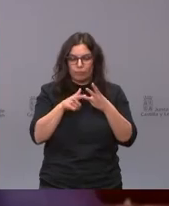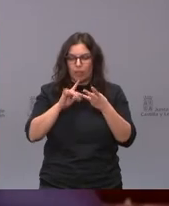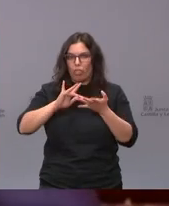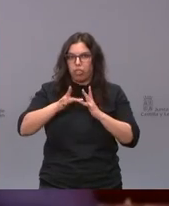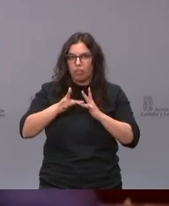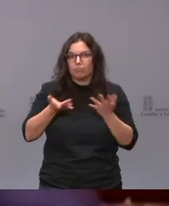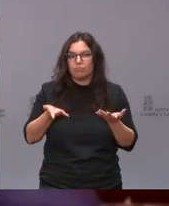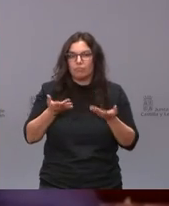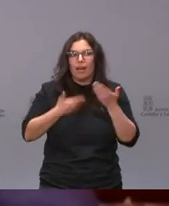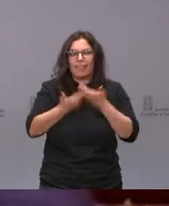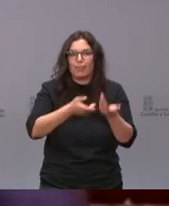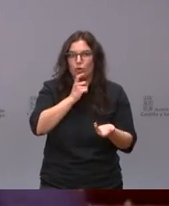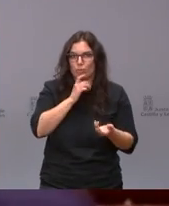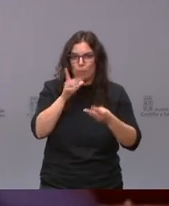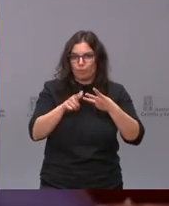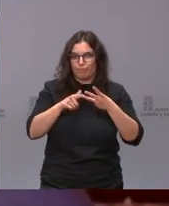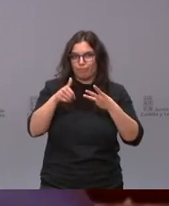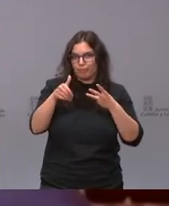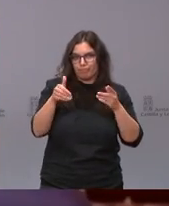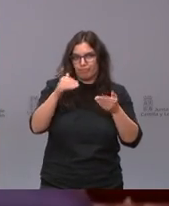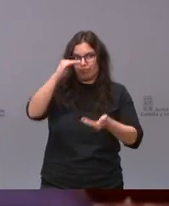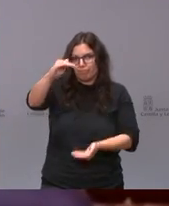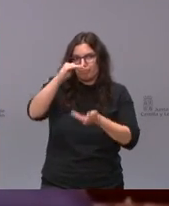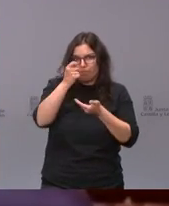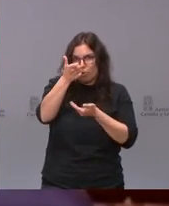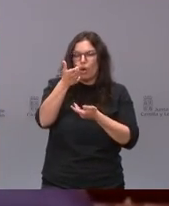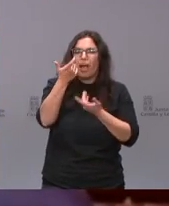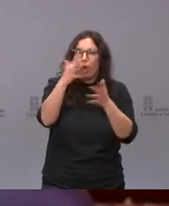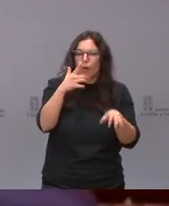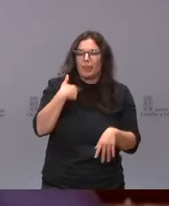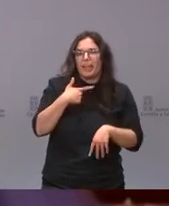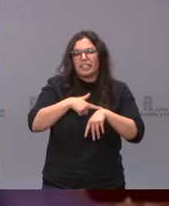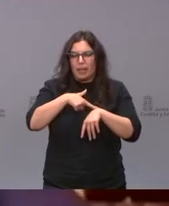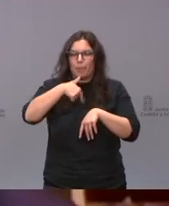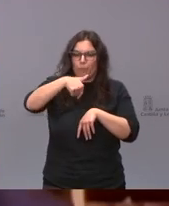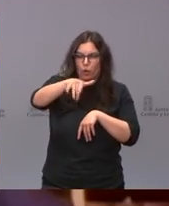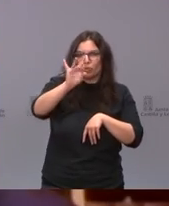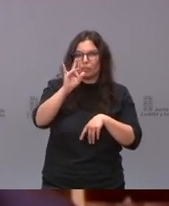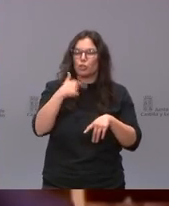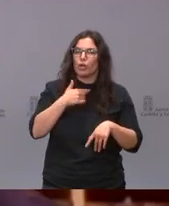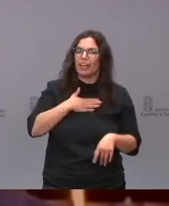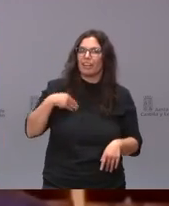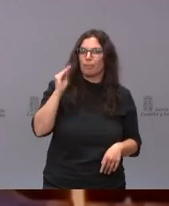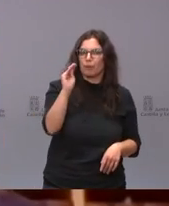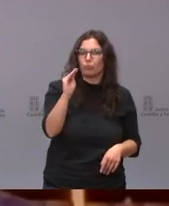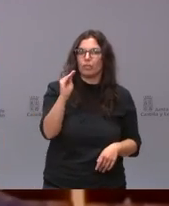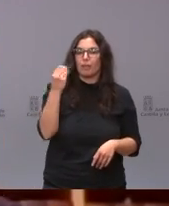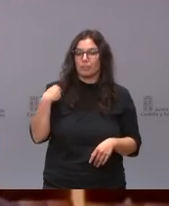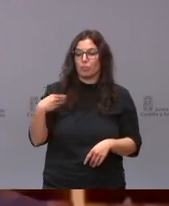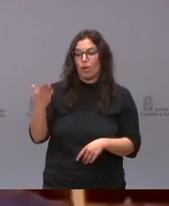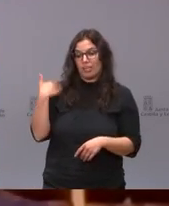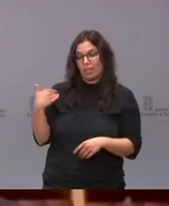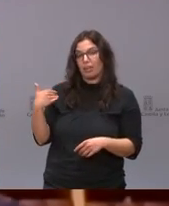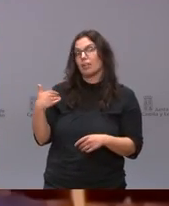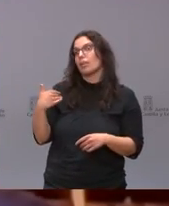avanzamos entonces a un riesgo de que me digan que todavía falta tiempo y que ya veremos lo que quería preguntar es si en el interterritorial de ayer o